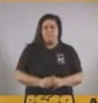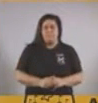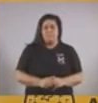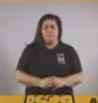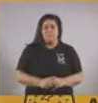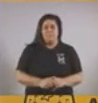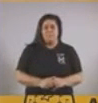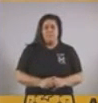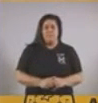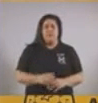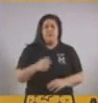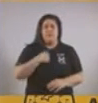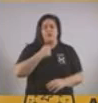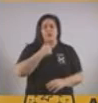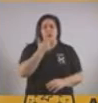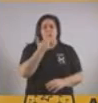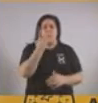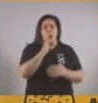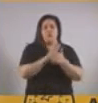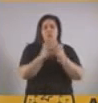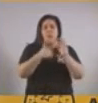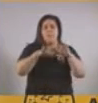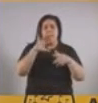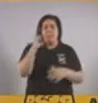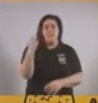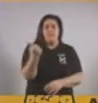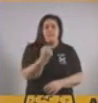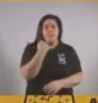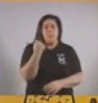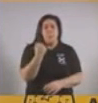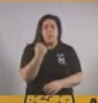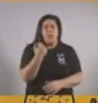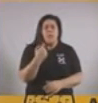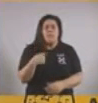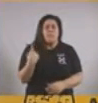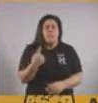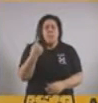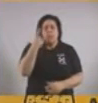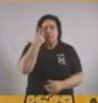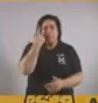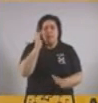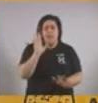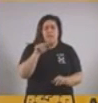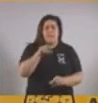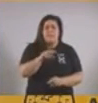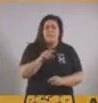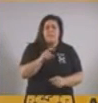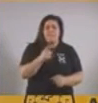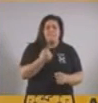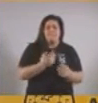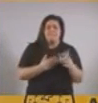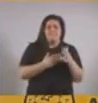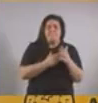Yo quiero hablar de lo más importante, de lo que para nosotros es, ha sido y siempre será la prioridad, que es la educación.